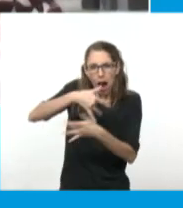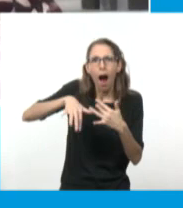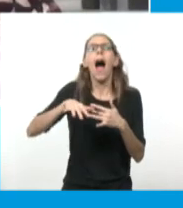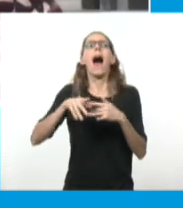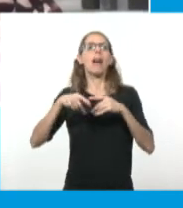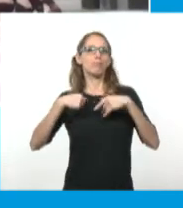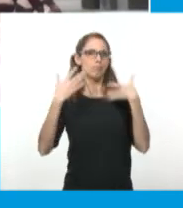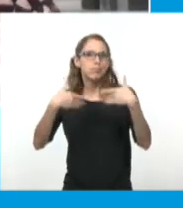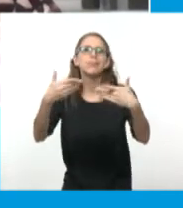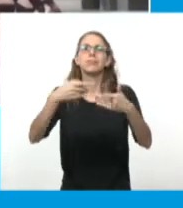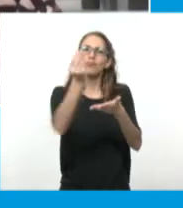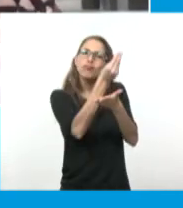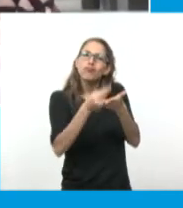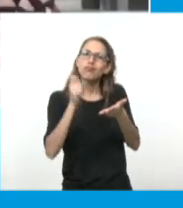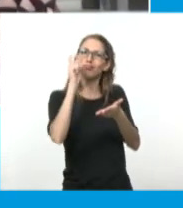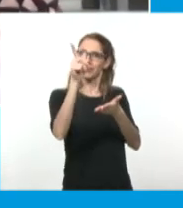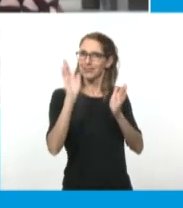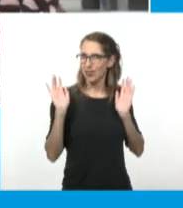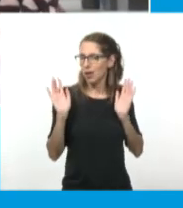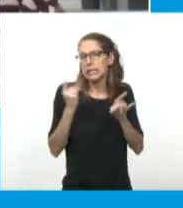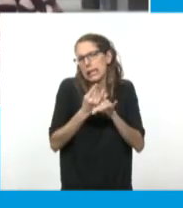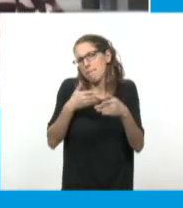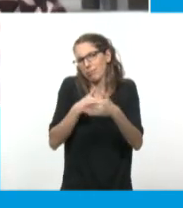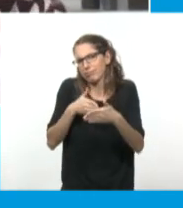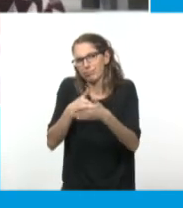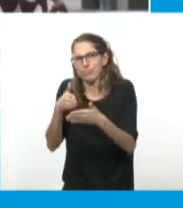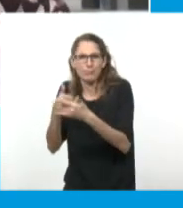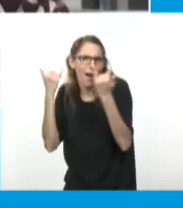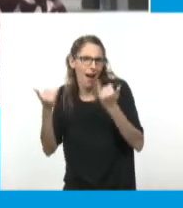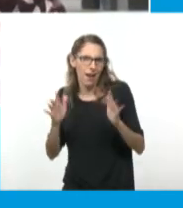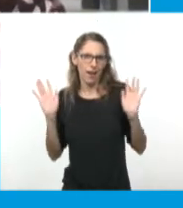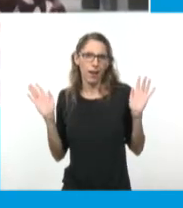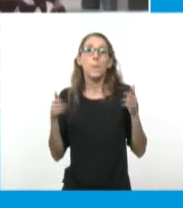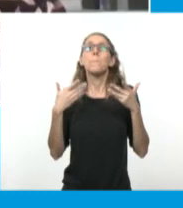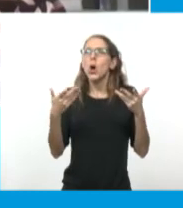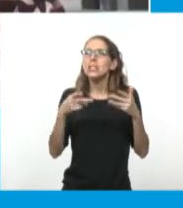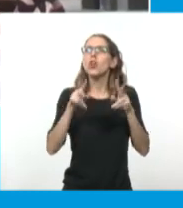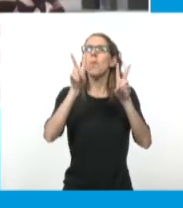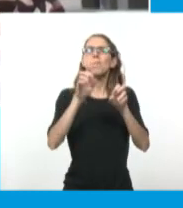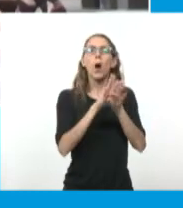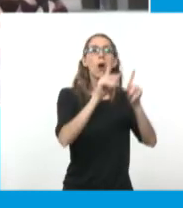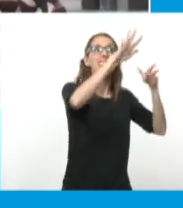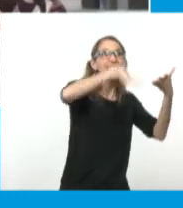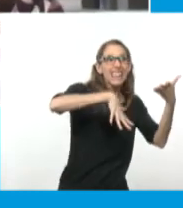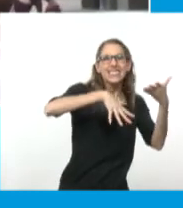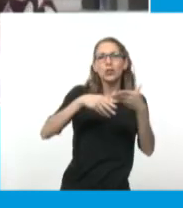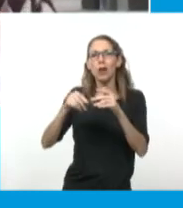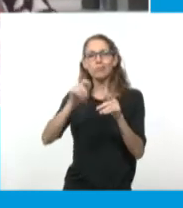visualmente, sí, limitaciones hay, y nunca va a estar, por eso se habla de traducción, me parece, que nunca va a estar